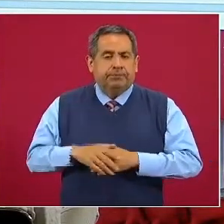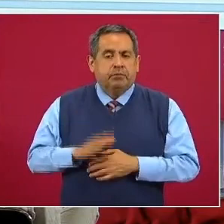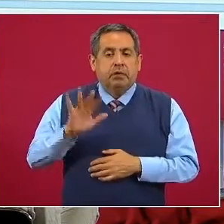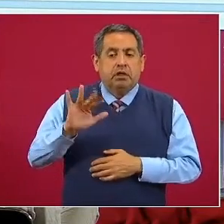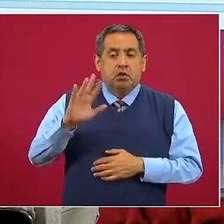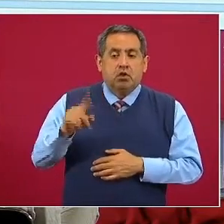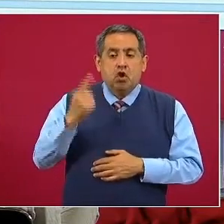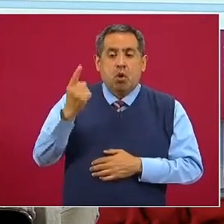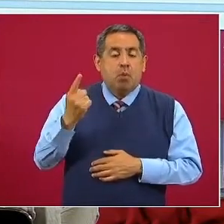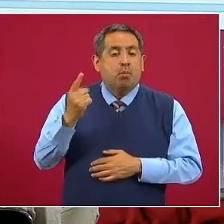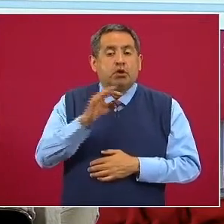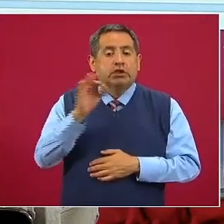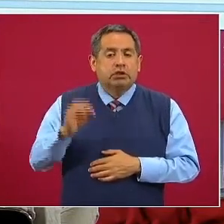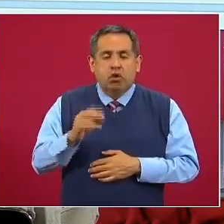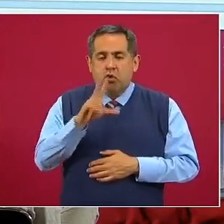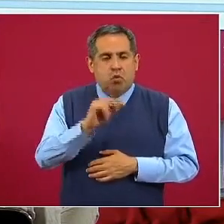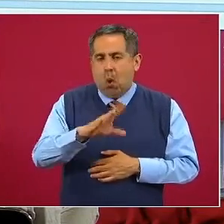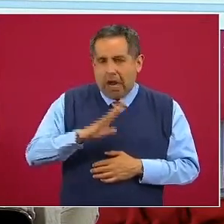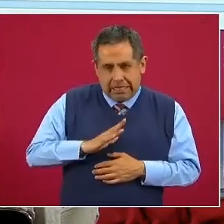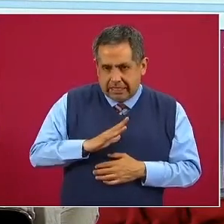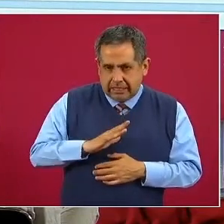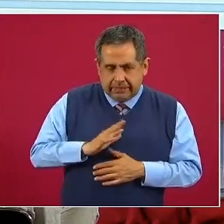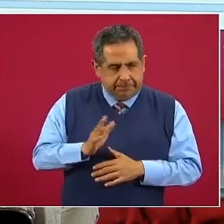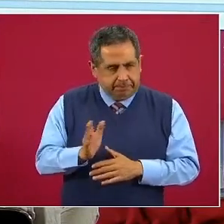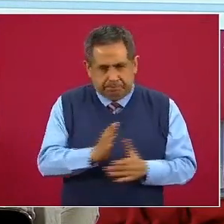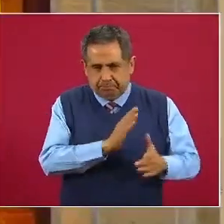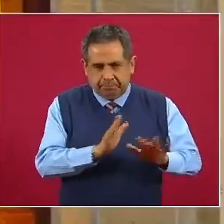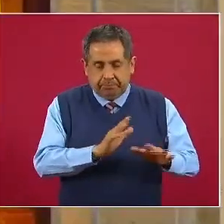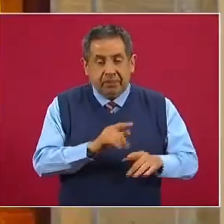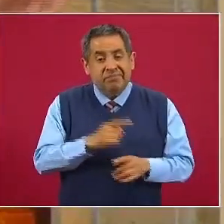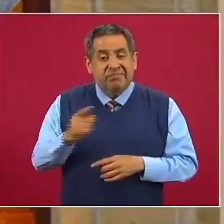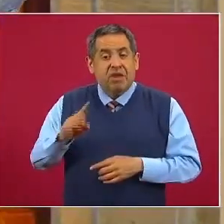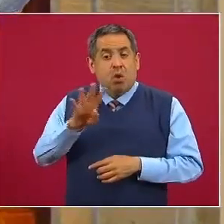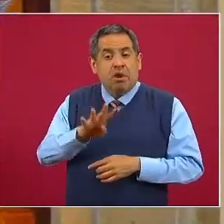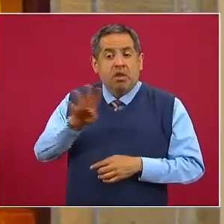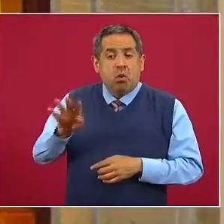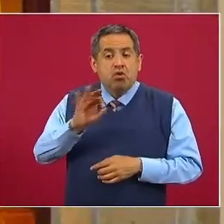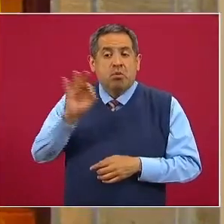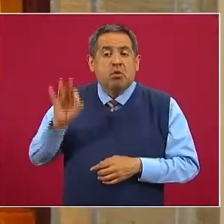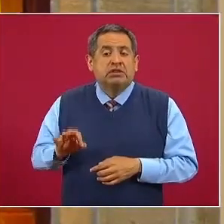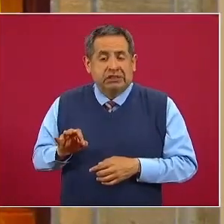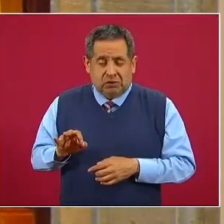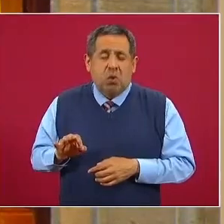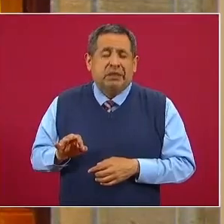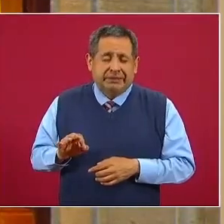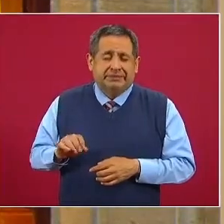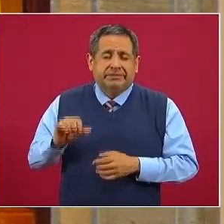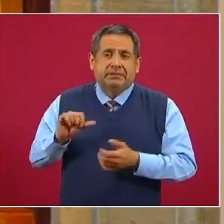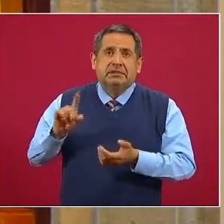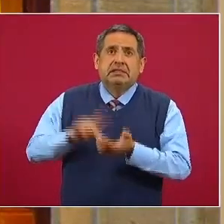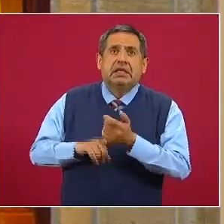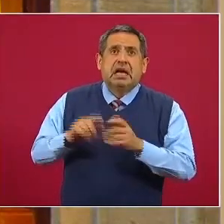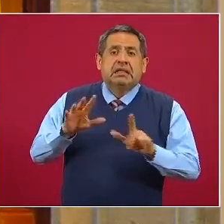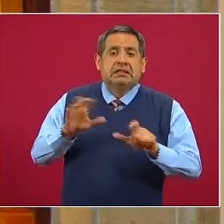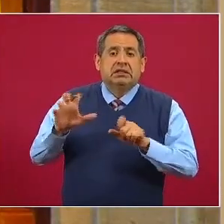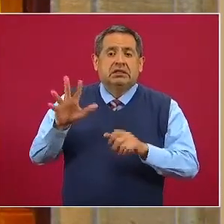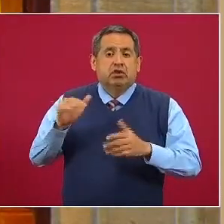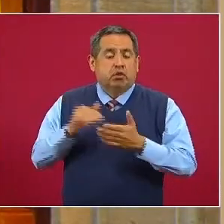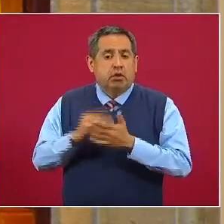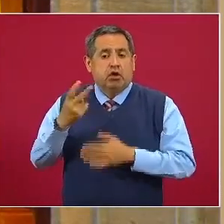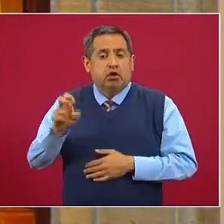de ellas dio negativa, por lo tanto se descartan, pero un 44% que son para el día de hoy 705 mil